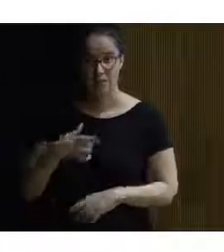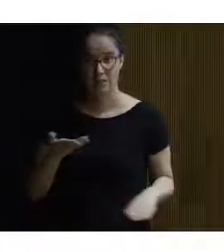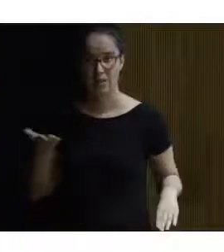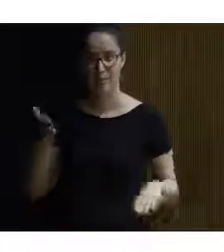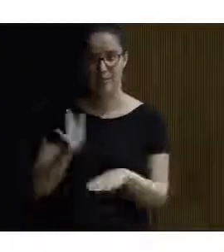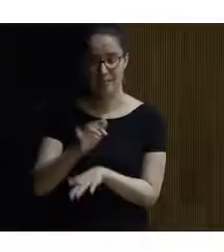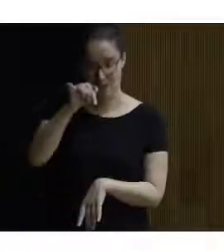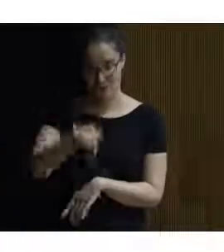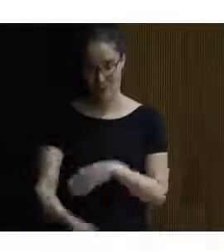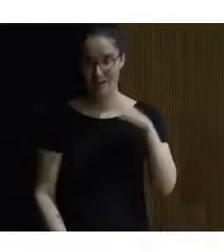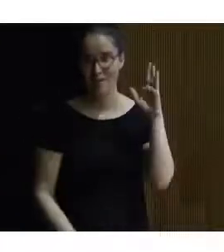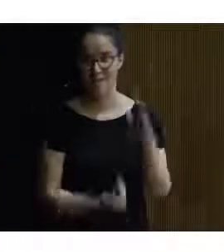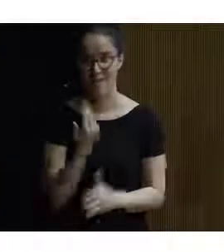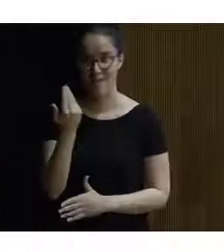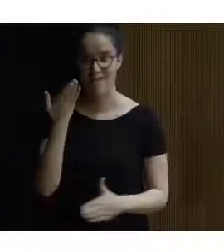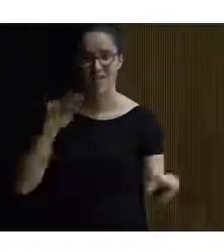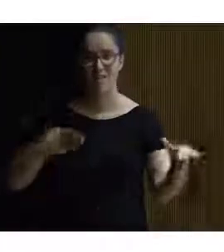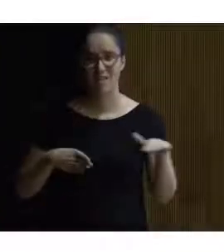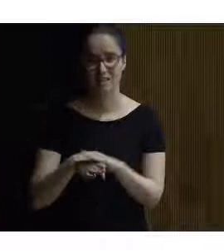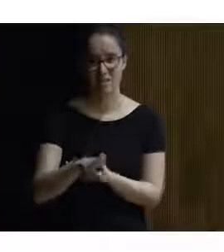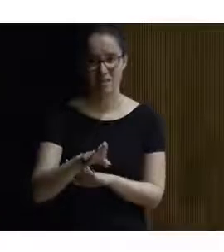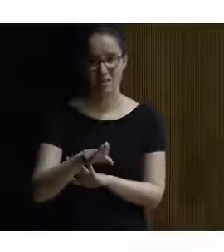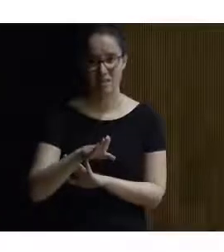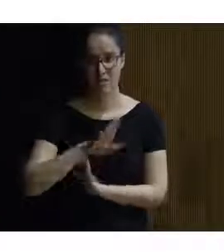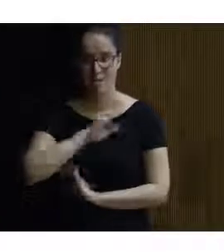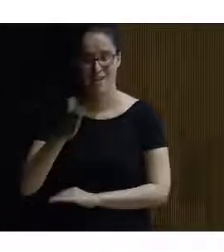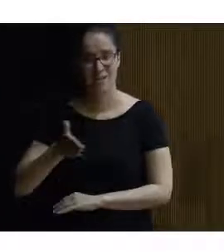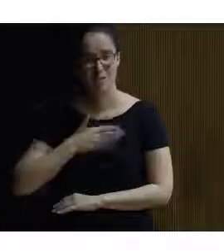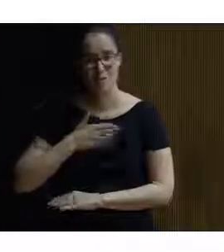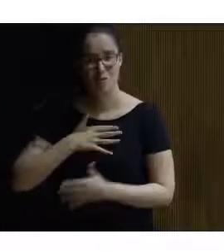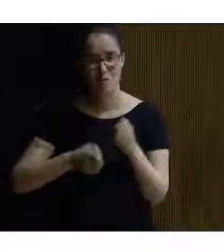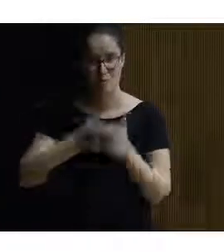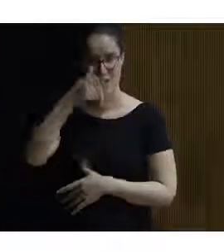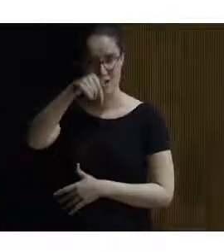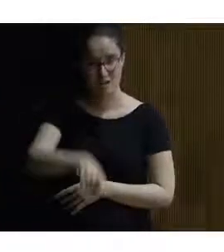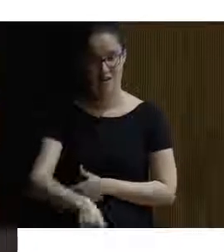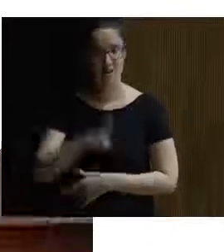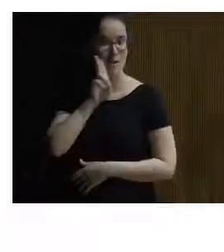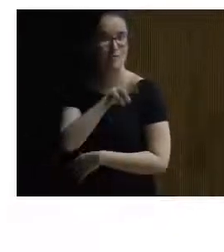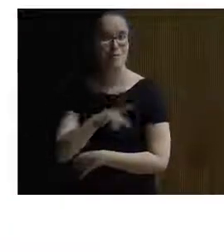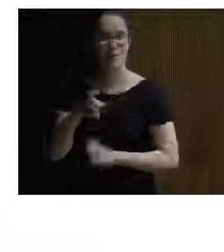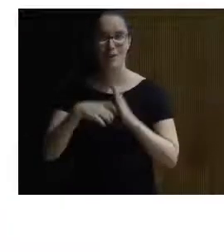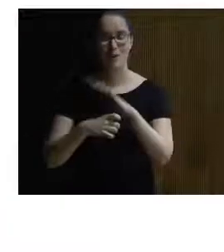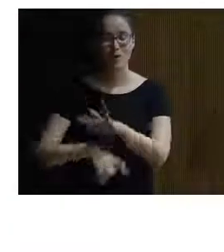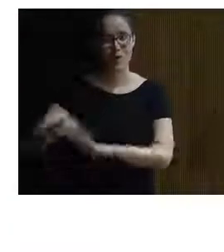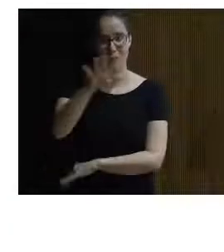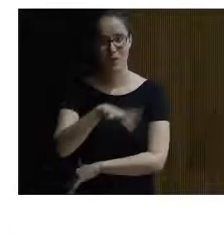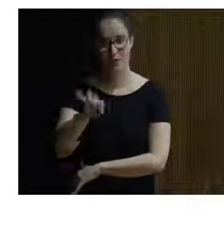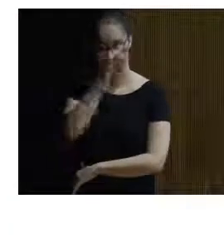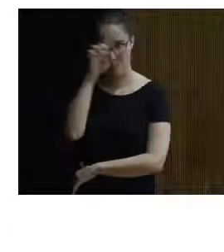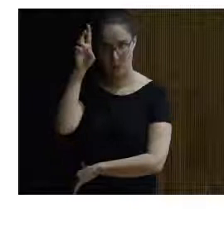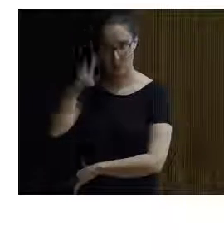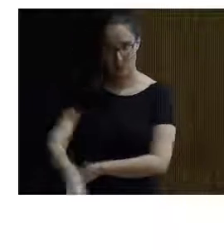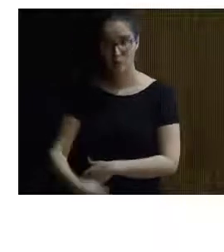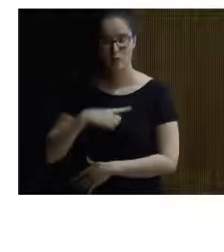presente aquí en esta jornada de accesibilidad al patrimonio inmueble aquí en el Museo Arqueológico Nacional de Madrid estamos